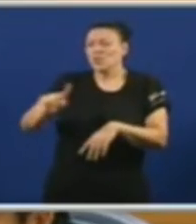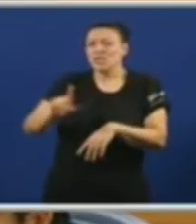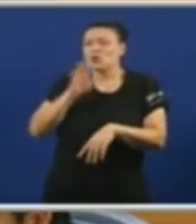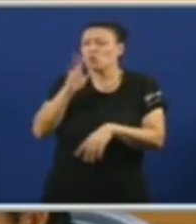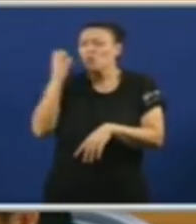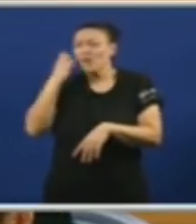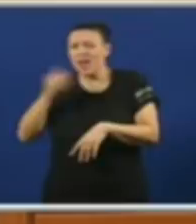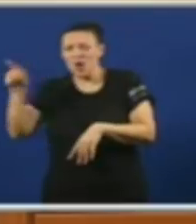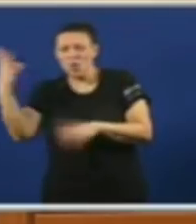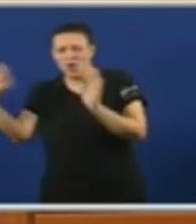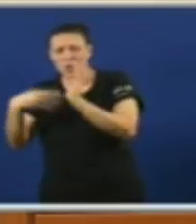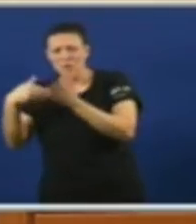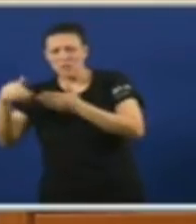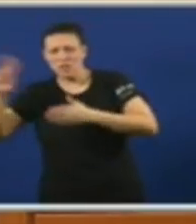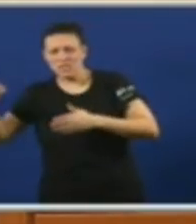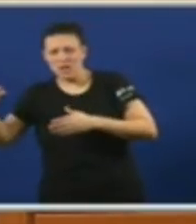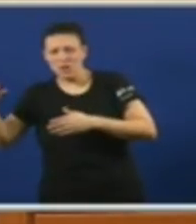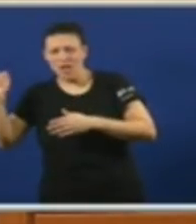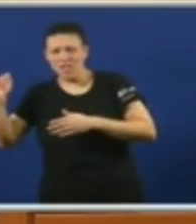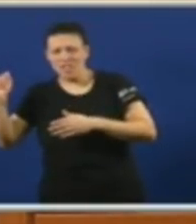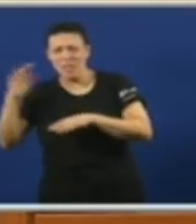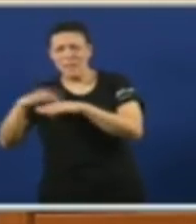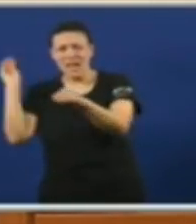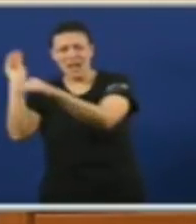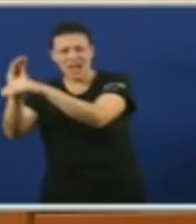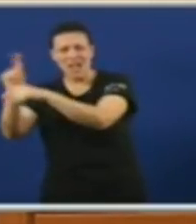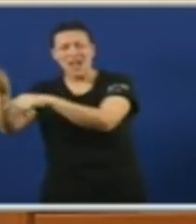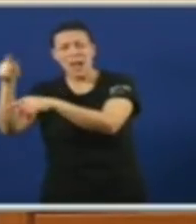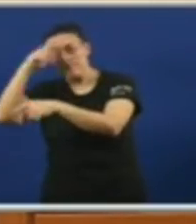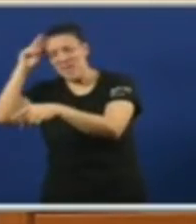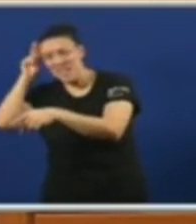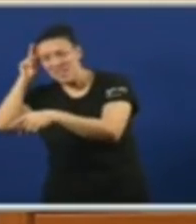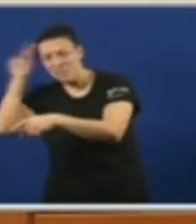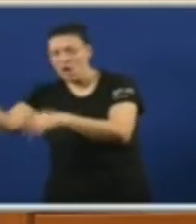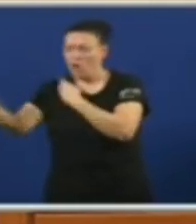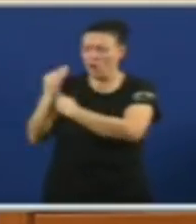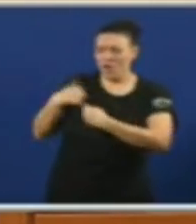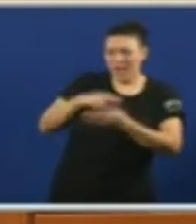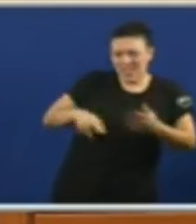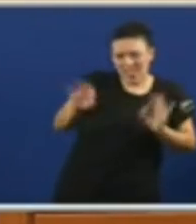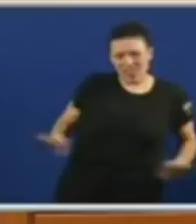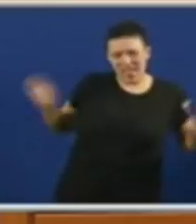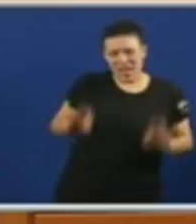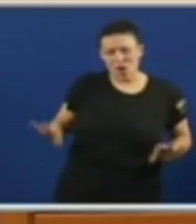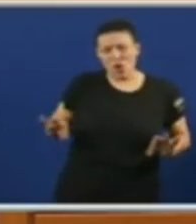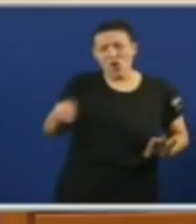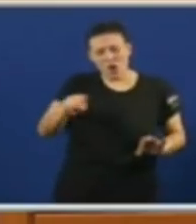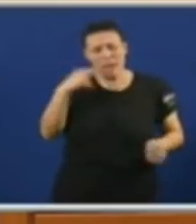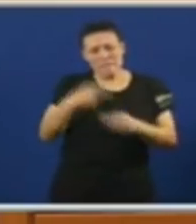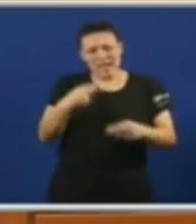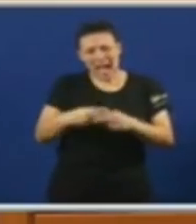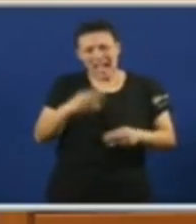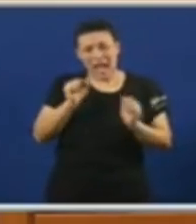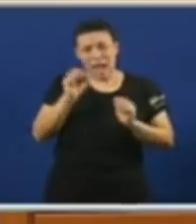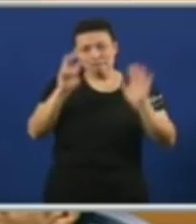Rajoy teña 4.000 millóns de euros Para rescatar as radiais madrileñas E cero para rescatarnos os galegos e galegas Dunhas peases na